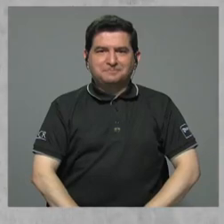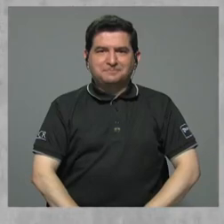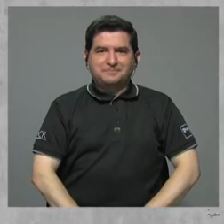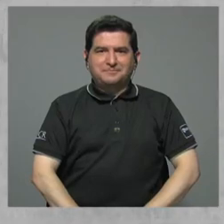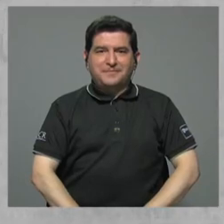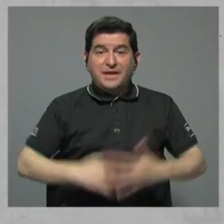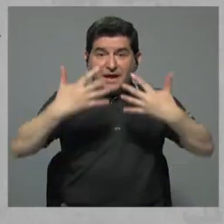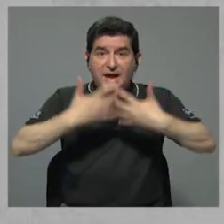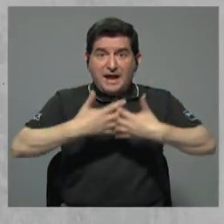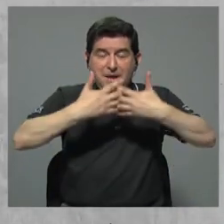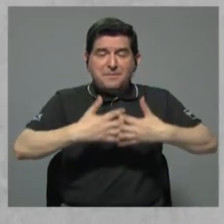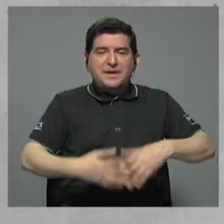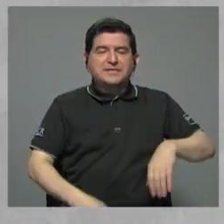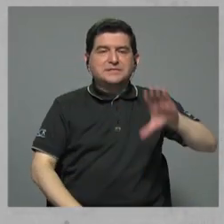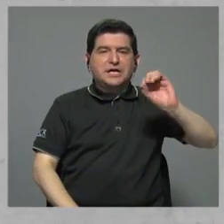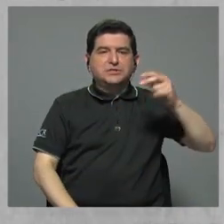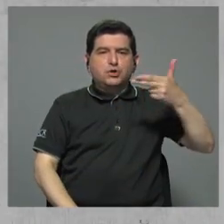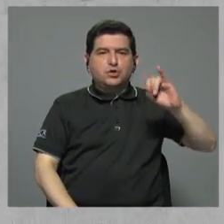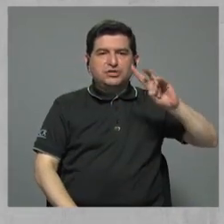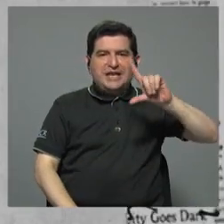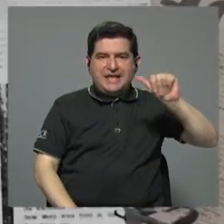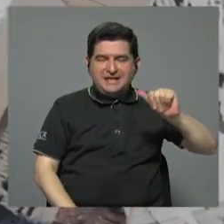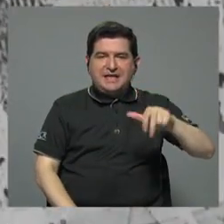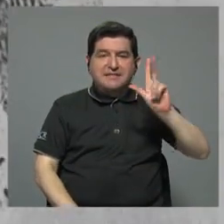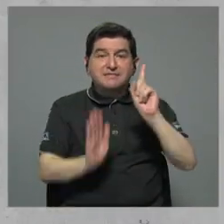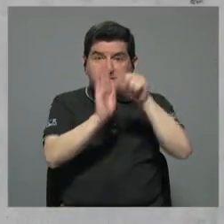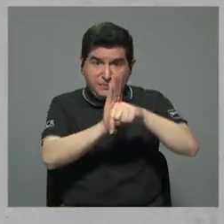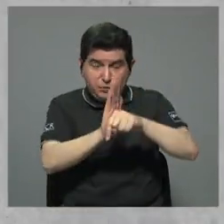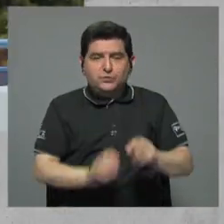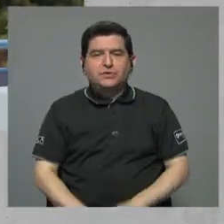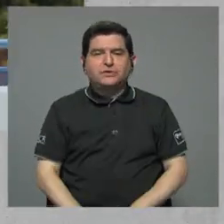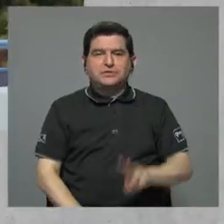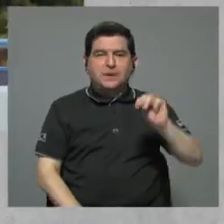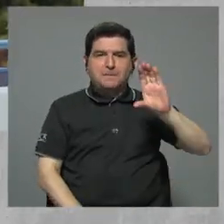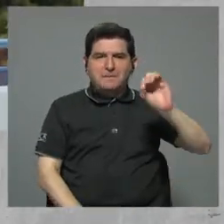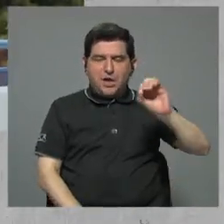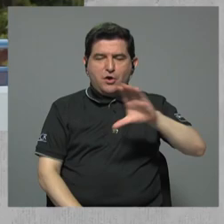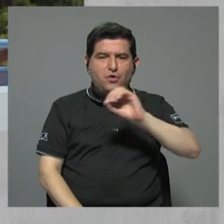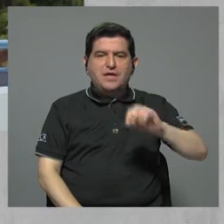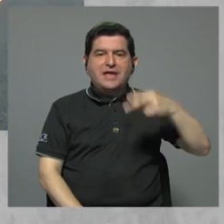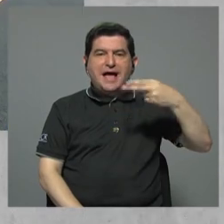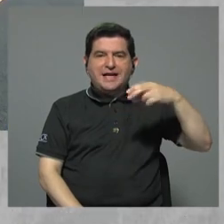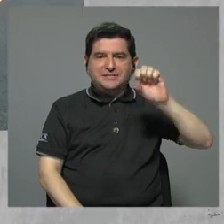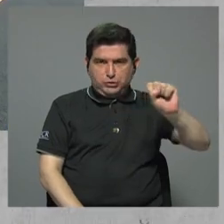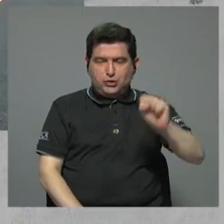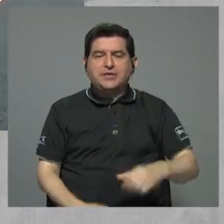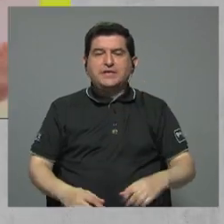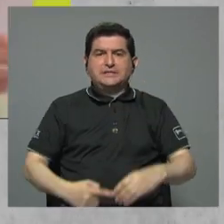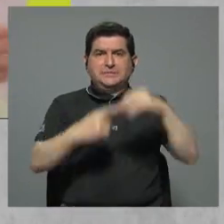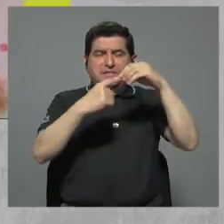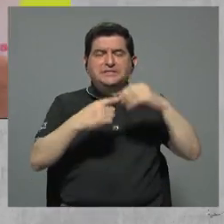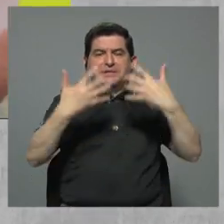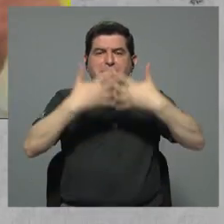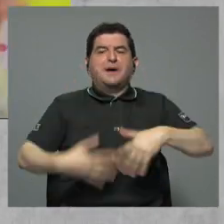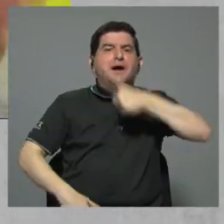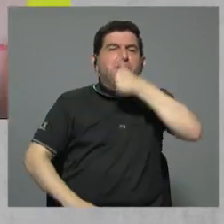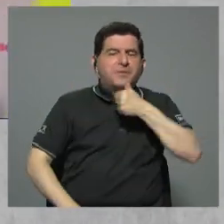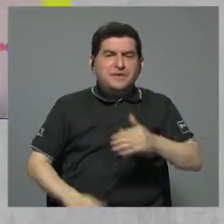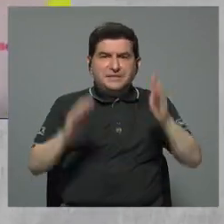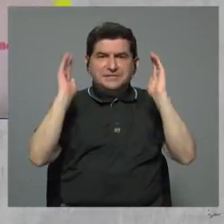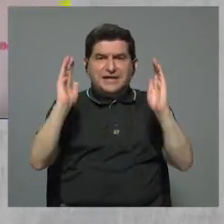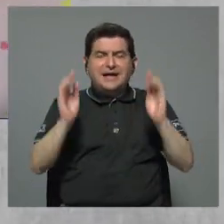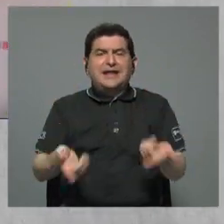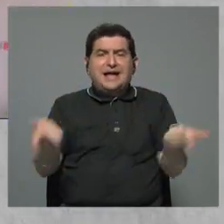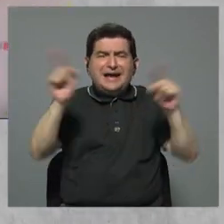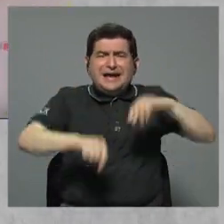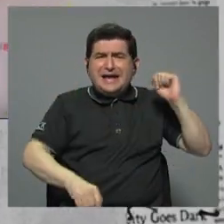Las empresas de Cochinilla en tres minutos. Meco y H. Solís son las principales empresas privadas del gigantesco